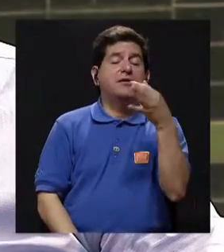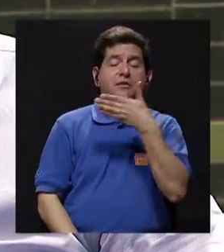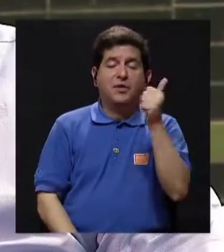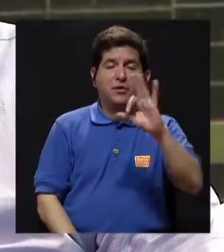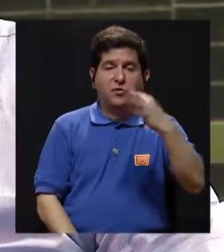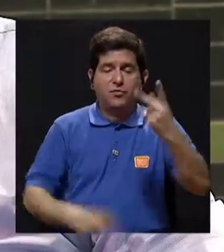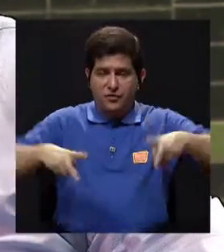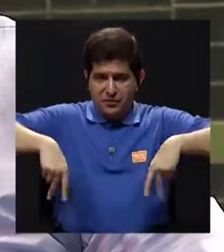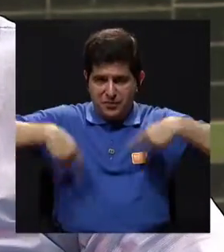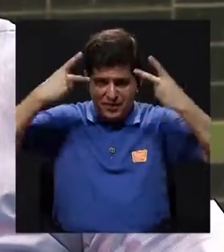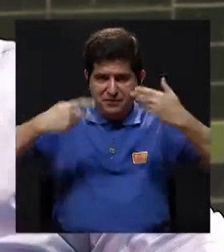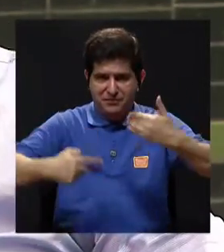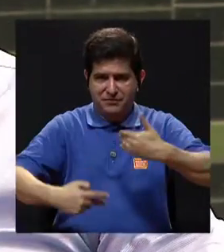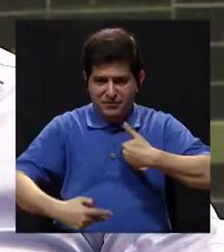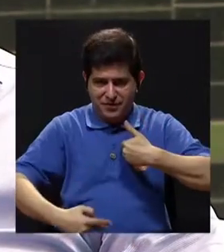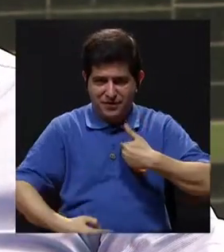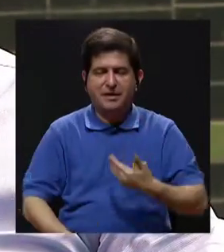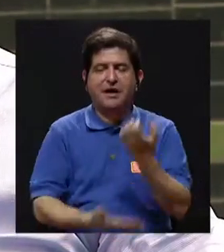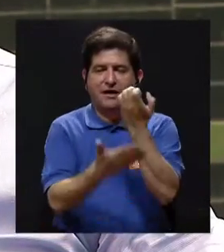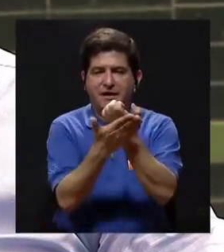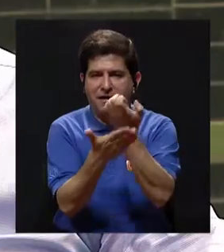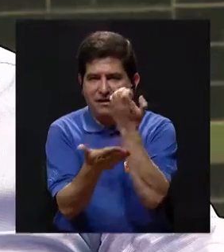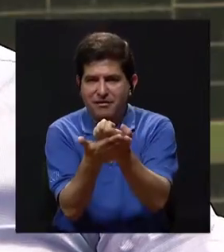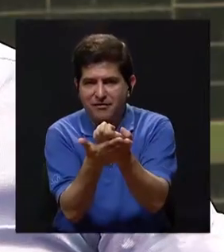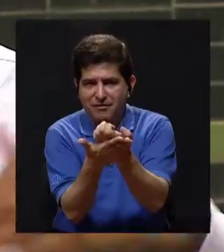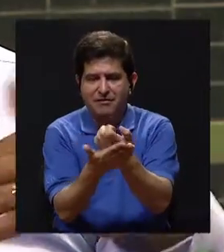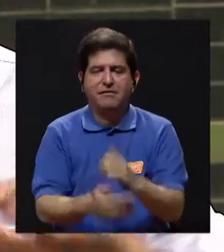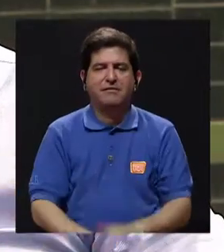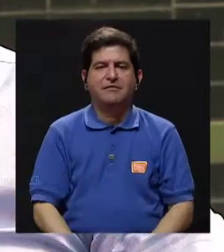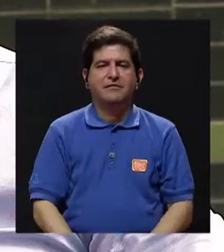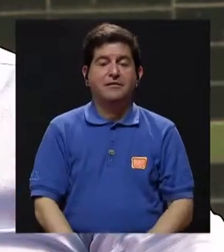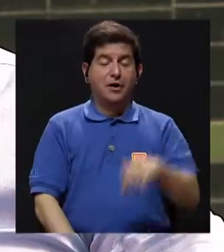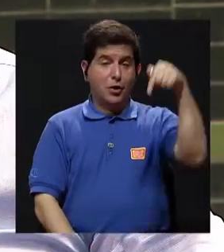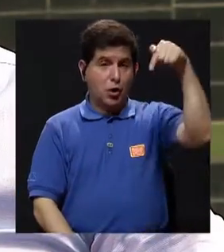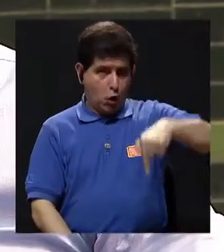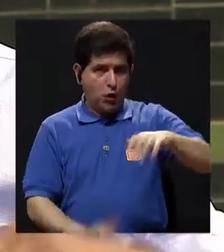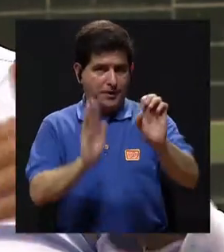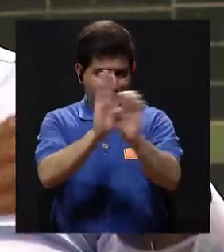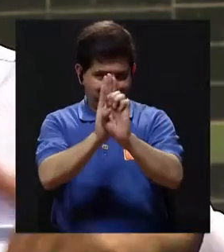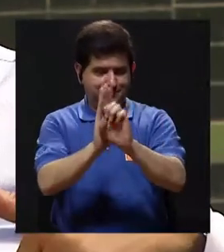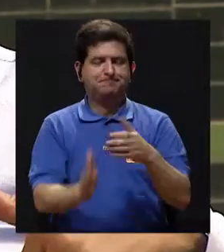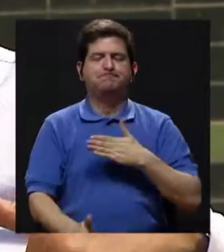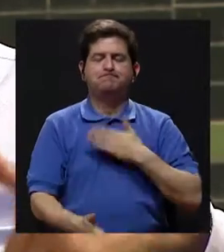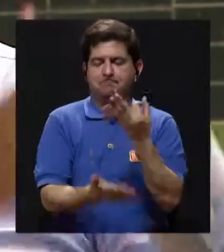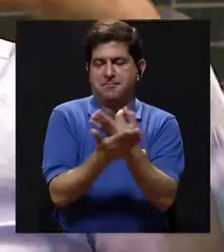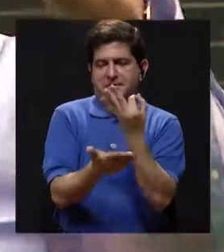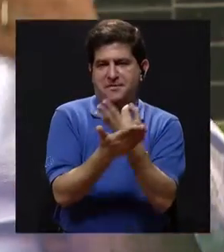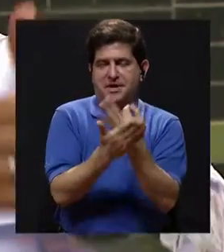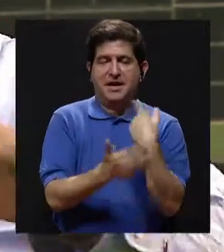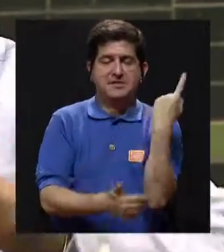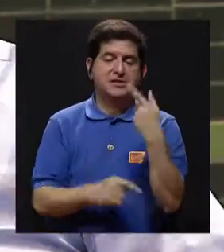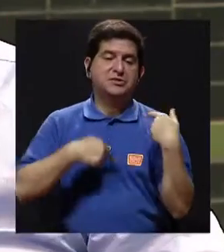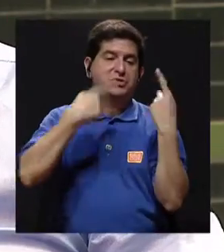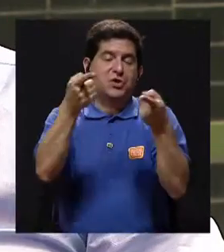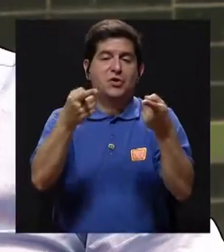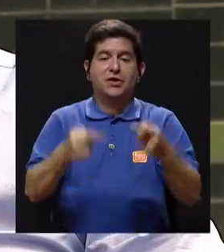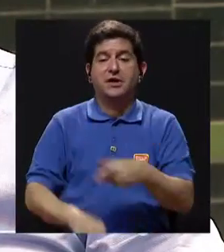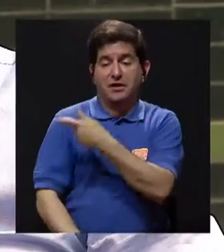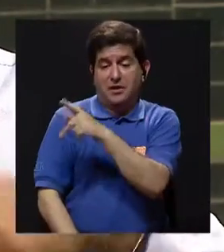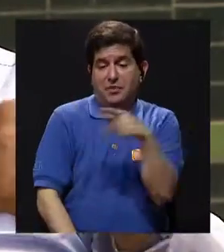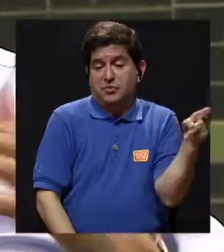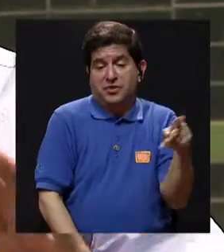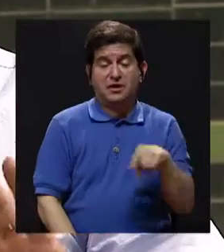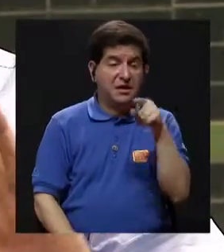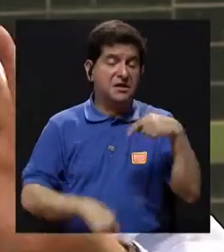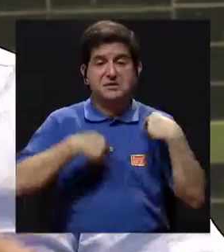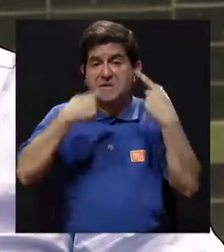mejor estilo de vida, digámoslo así, a nivel económico. Por decirte algo, si hoy mis finanzas dan para ir solo a Punta Arenas a pasear,